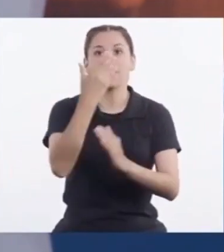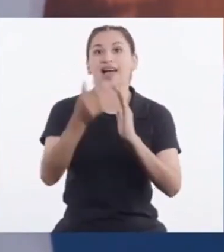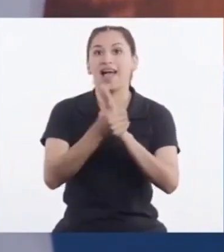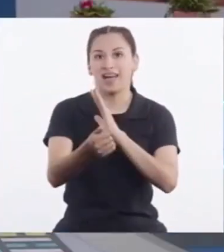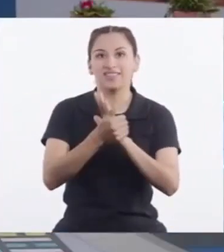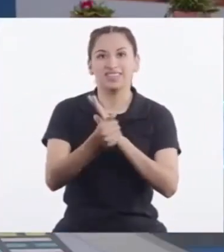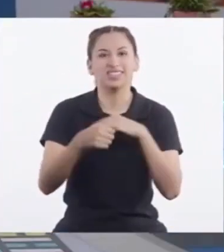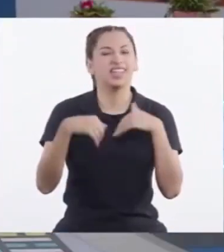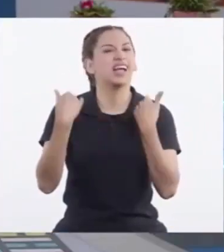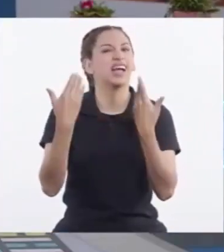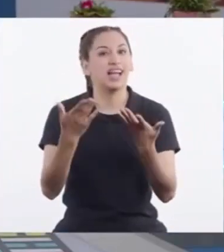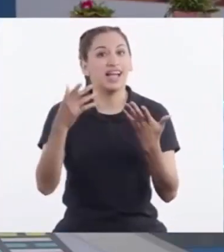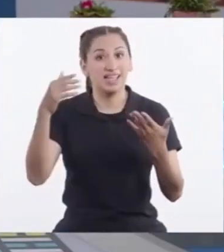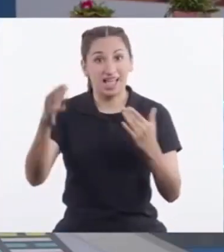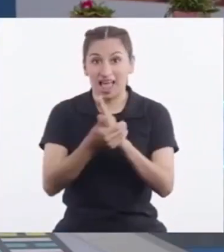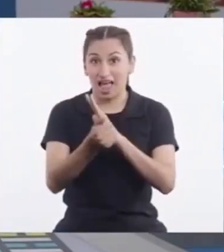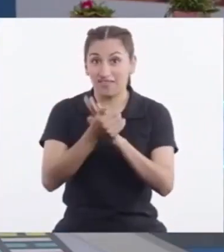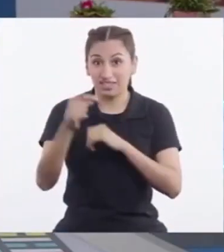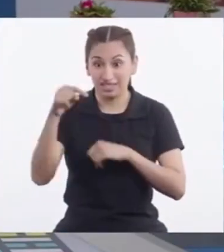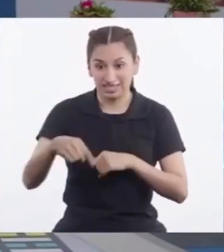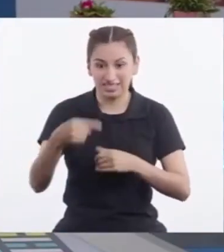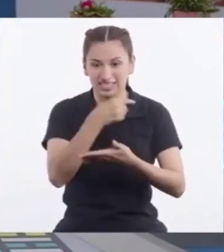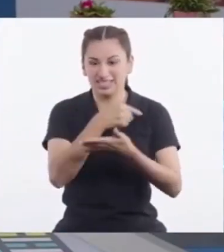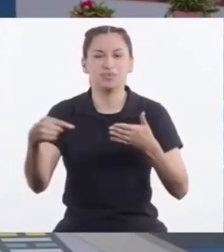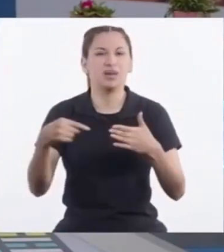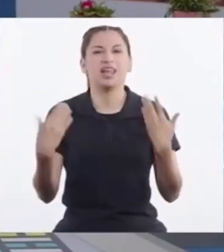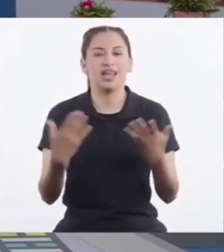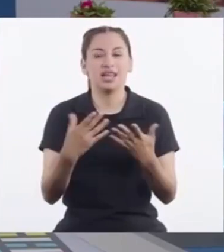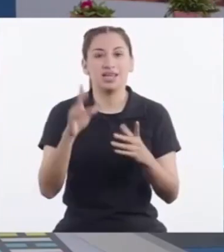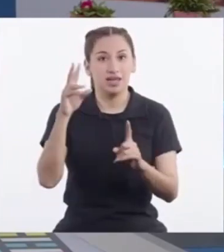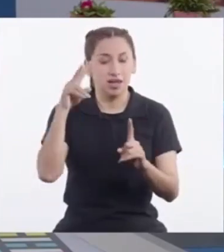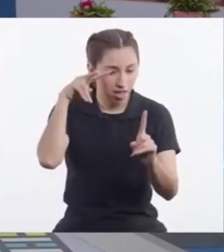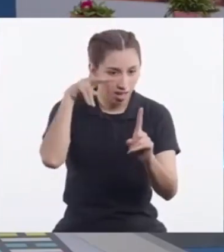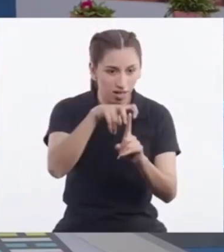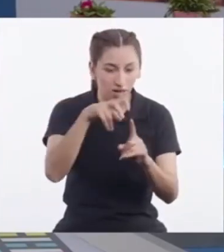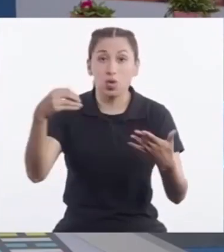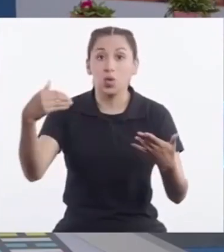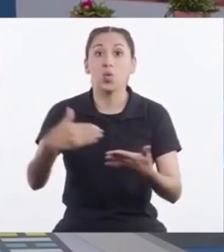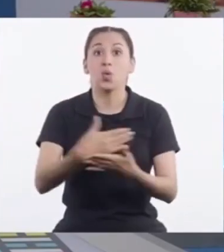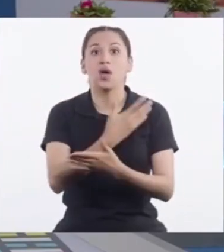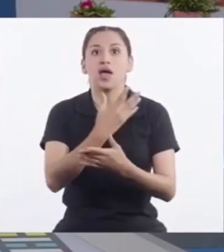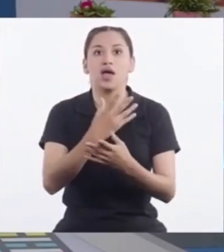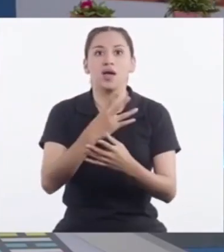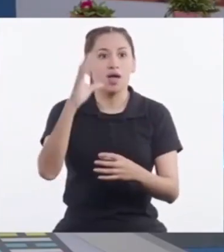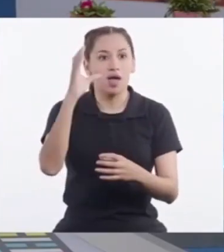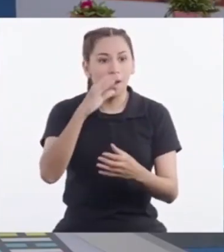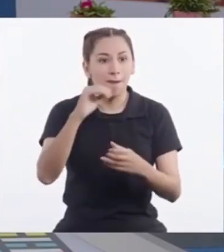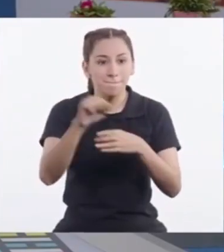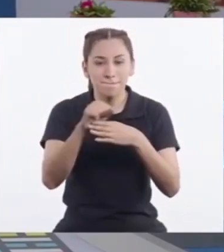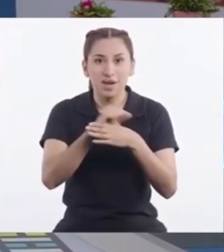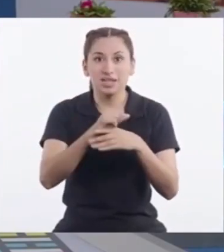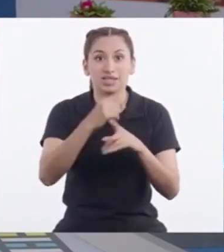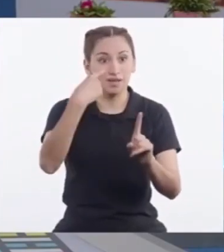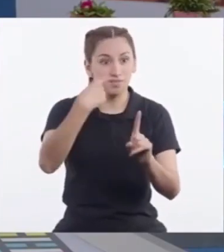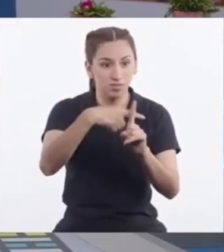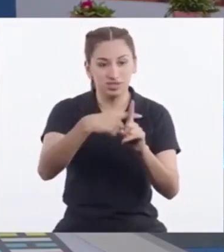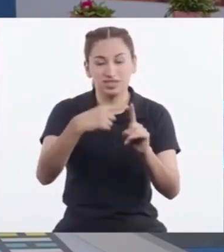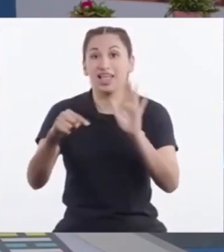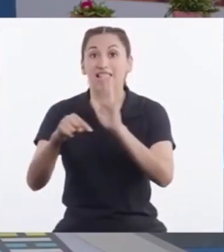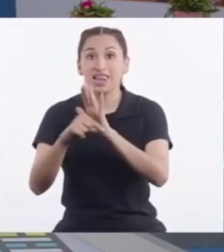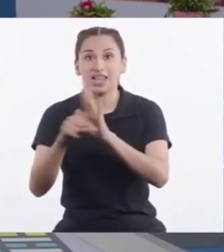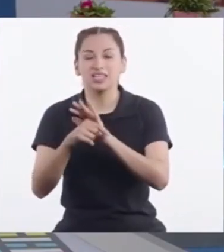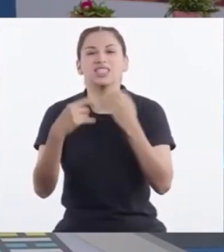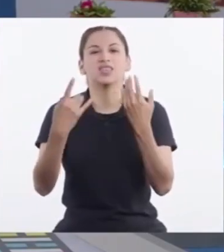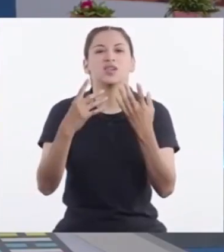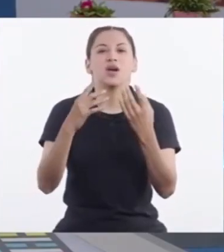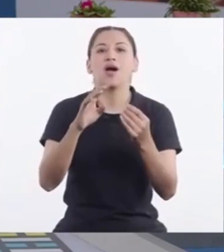La habilidad De esta semana Es detectar Las buenas Y malas prácticas Del cuidado De